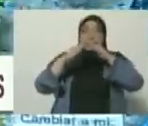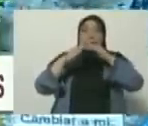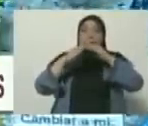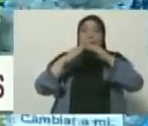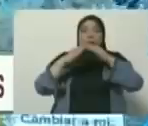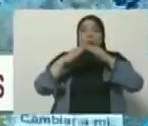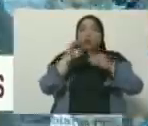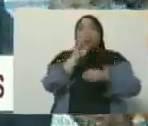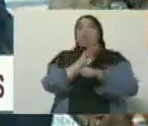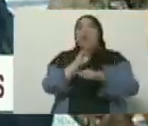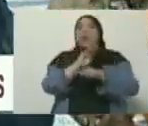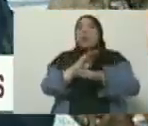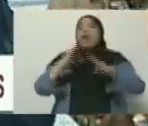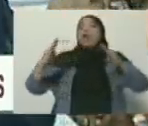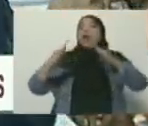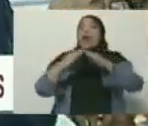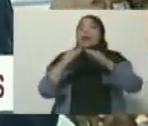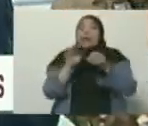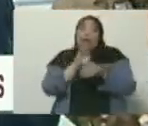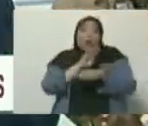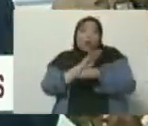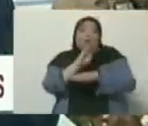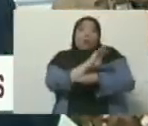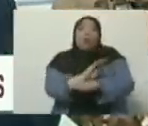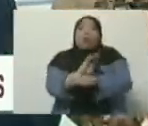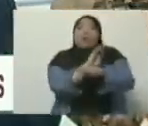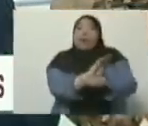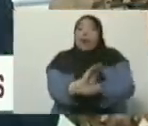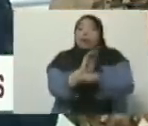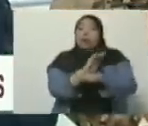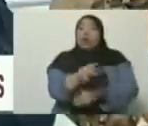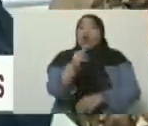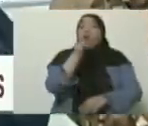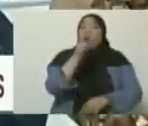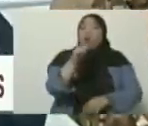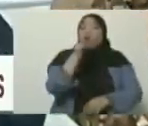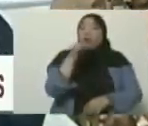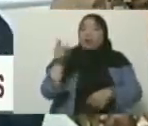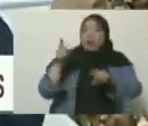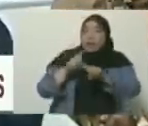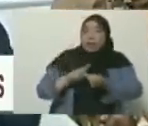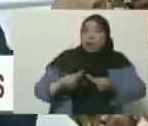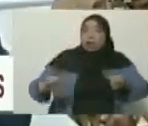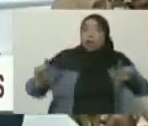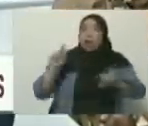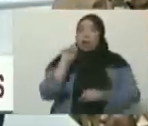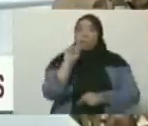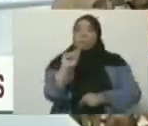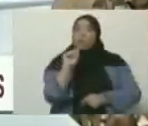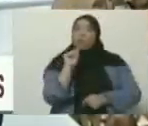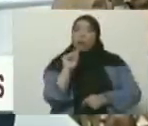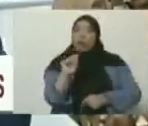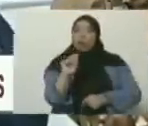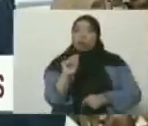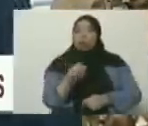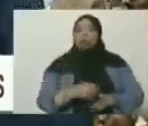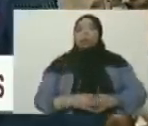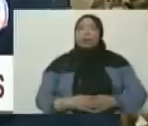permanezca en su casa y se resguarda. Se informará cuáles de las vías pudieran en algún momento ser